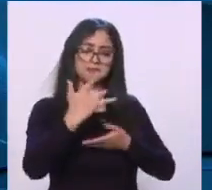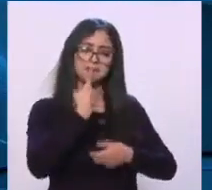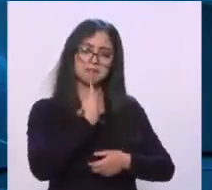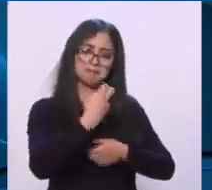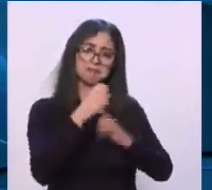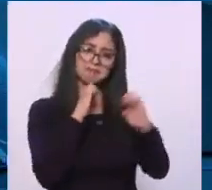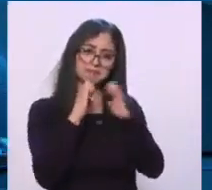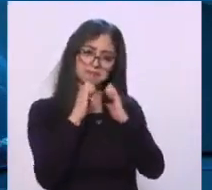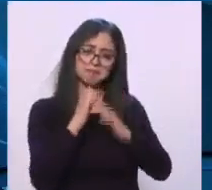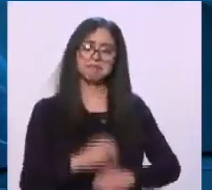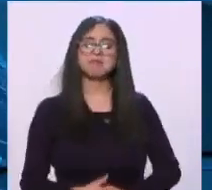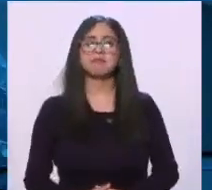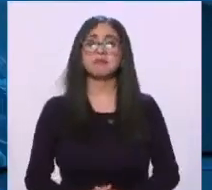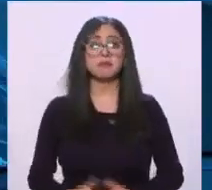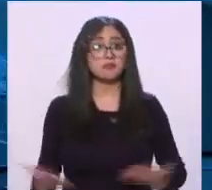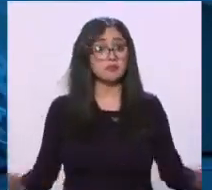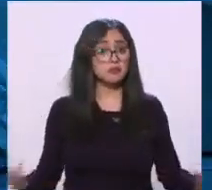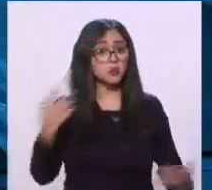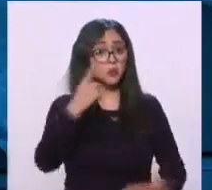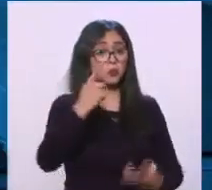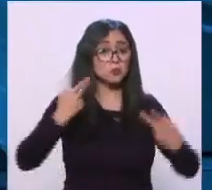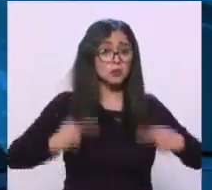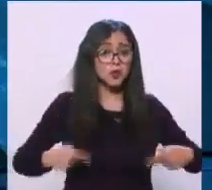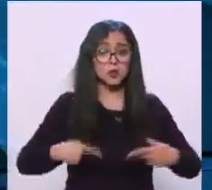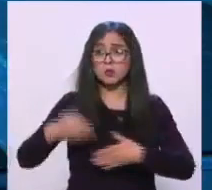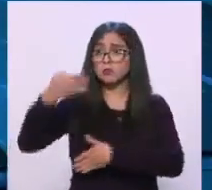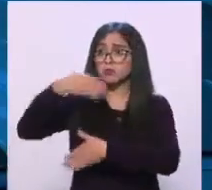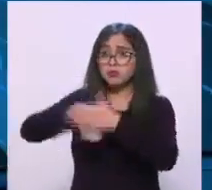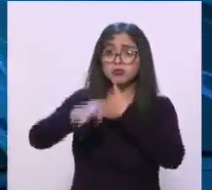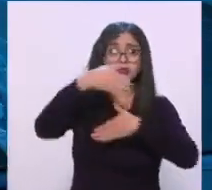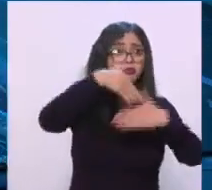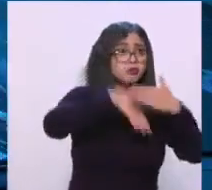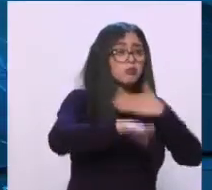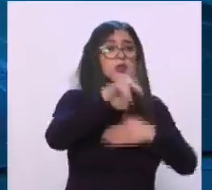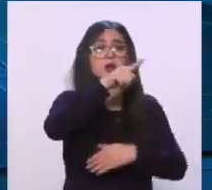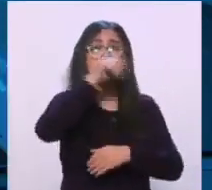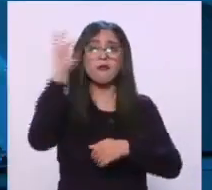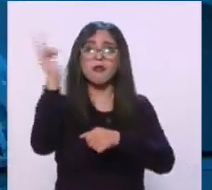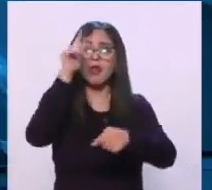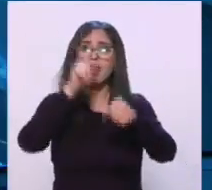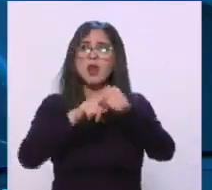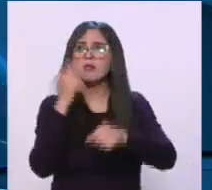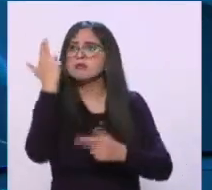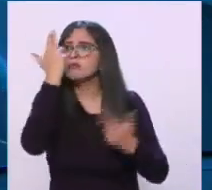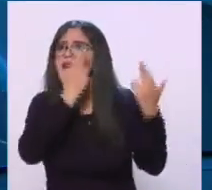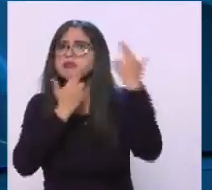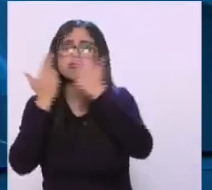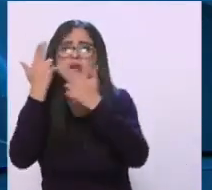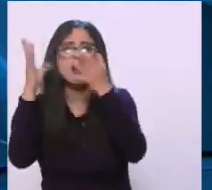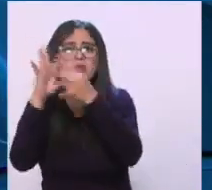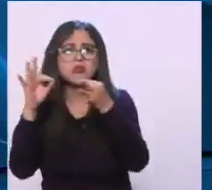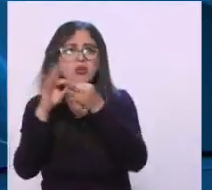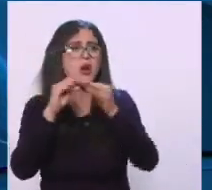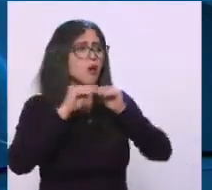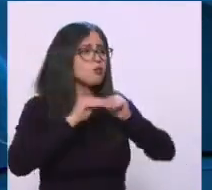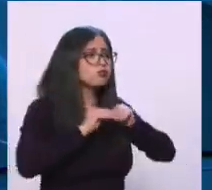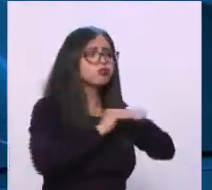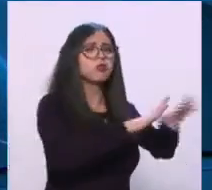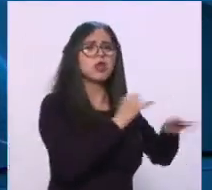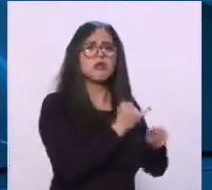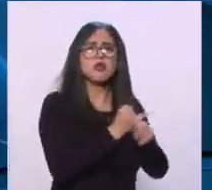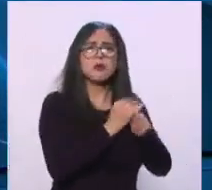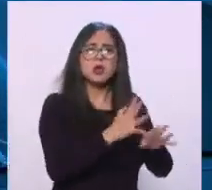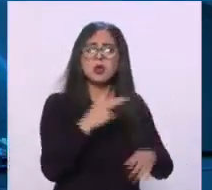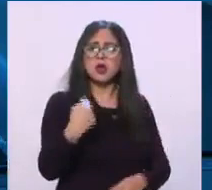sujeto se introdujo en bodegas federales para tergiversar información, pues el tumbaburros, ¿qué sucedió? ¿qué pasó